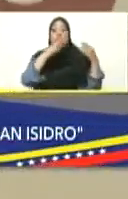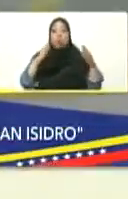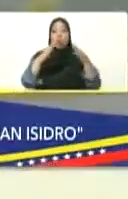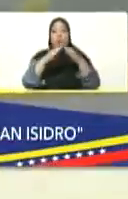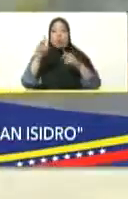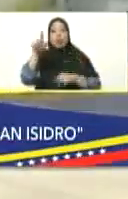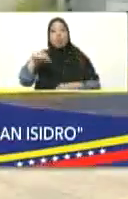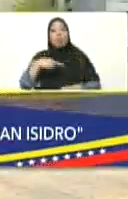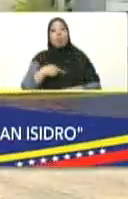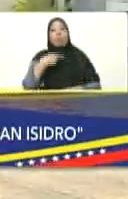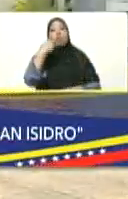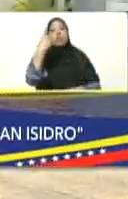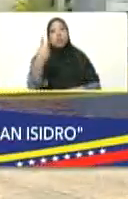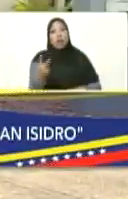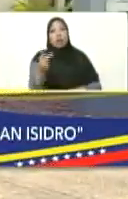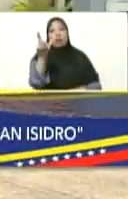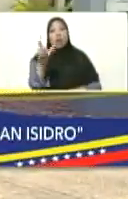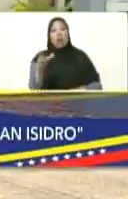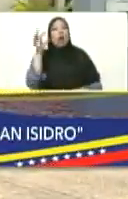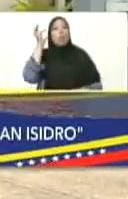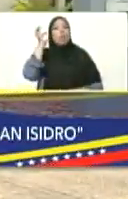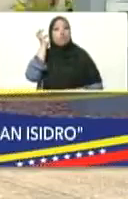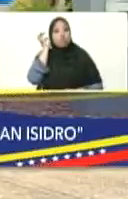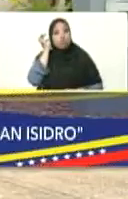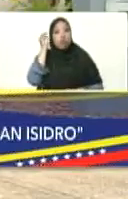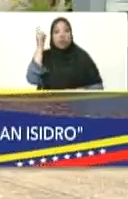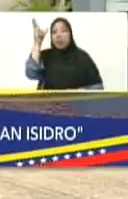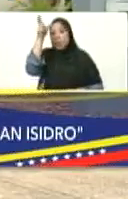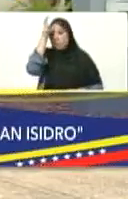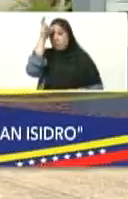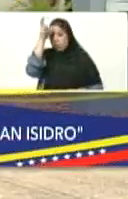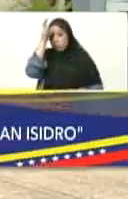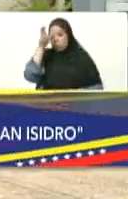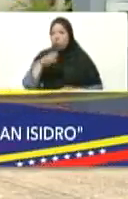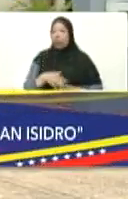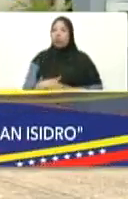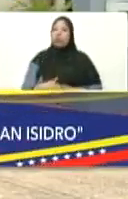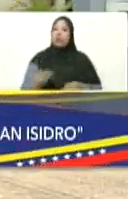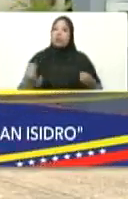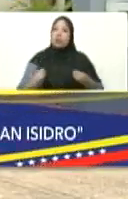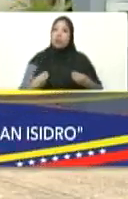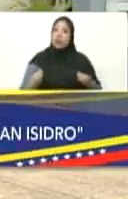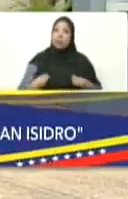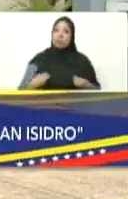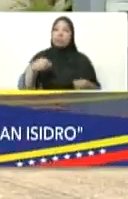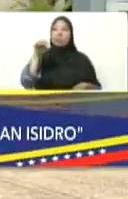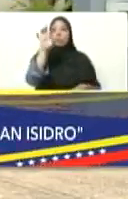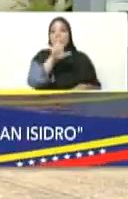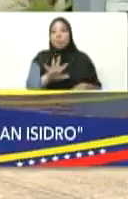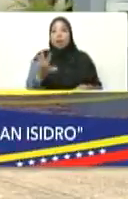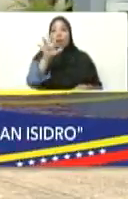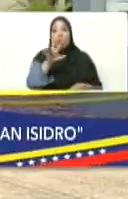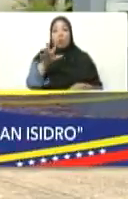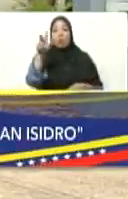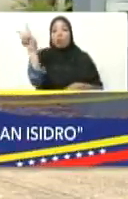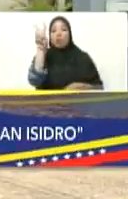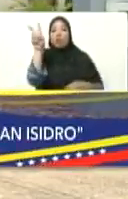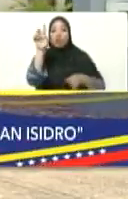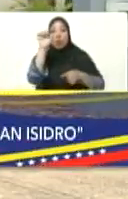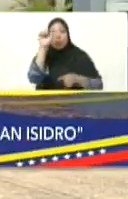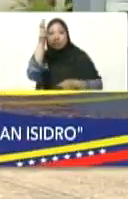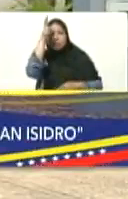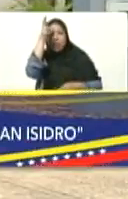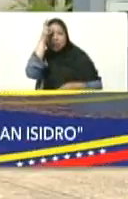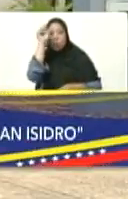vocera a nombre de las mujeres falconianas de aquí de la costa oriental desde el alto de la alegría,